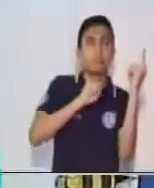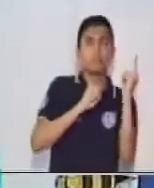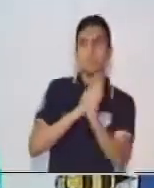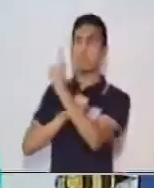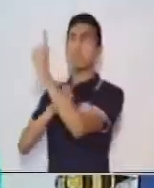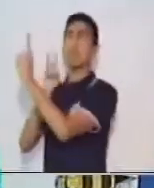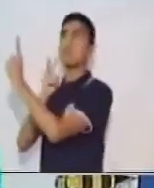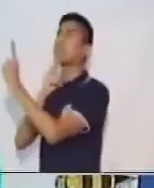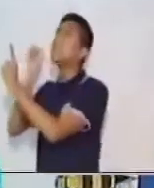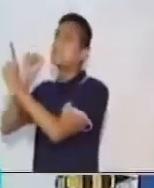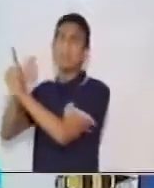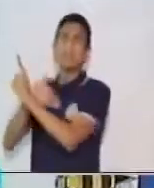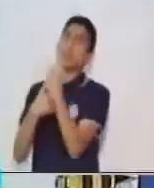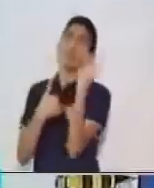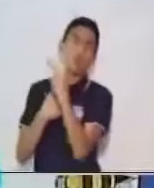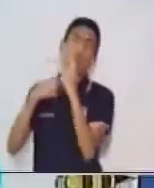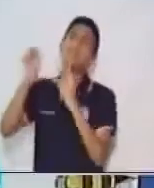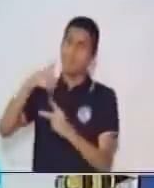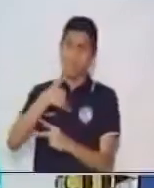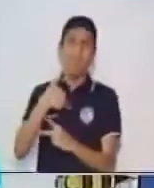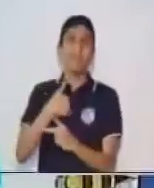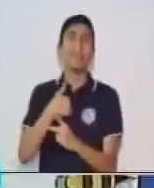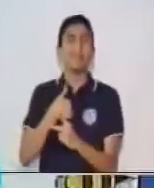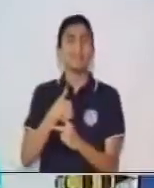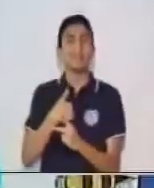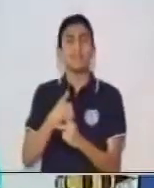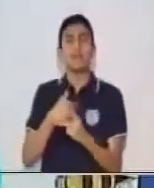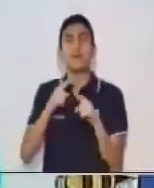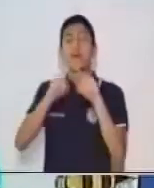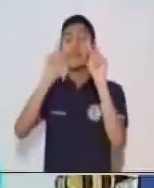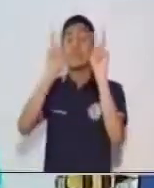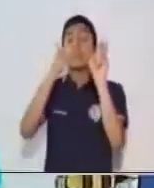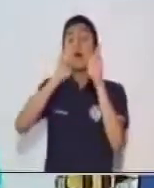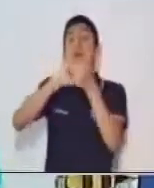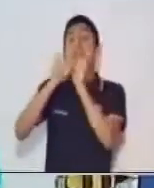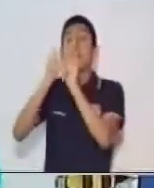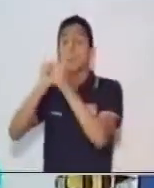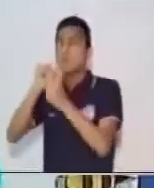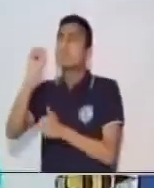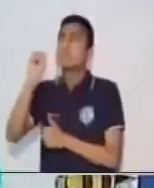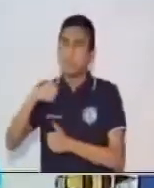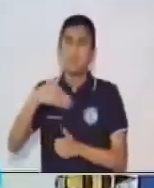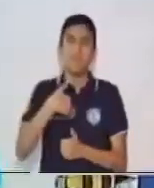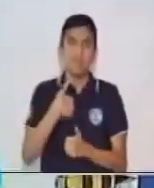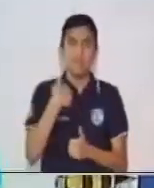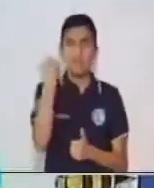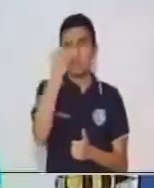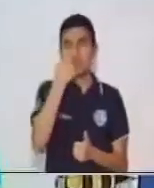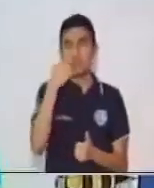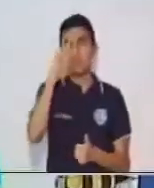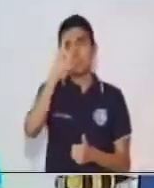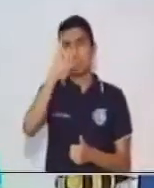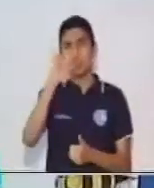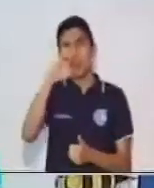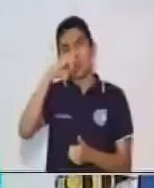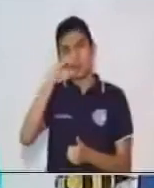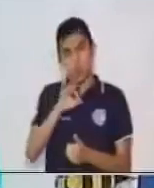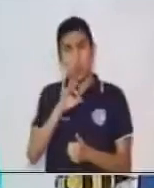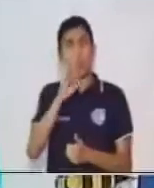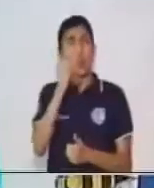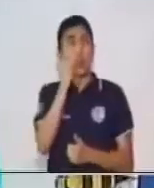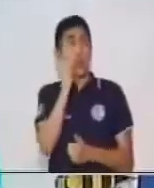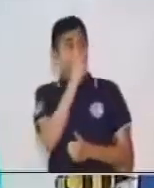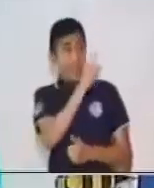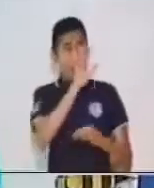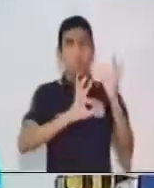vamos a identificar, entonces, si en los adultos conversan de deportes, existe el sujeto, haciendo el referente, él, o